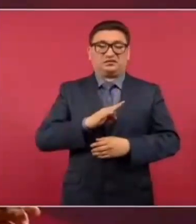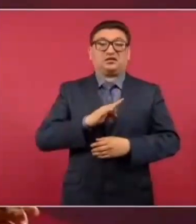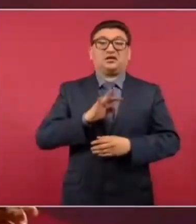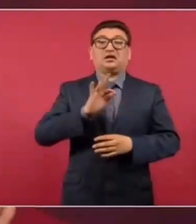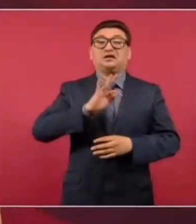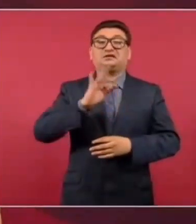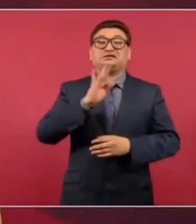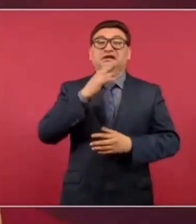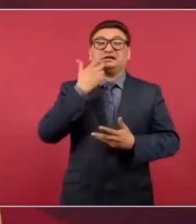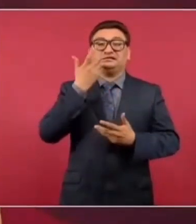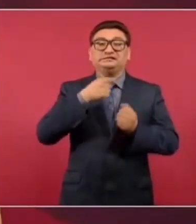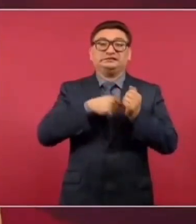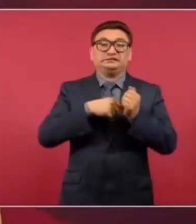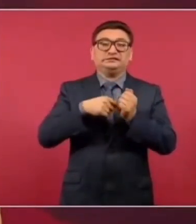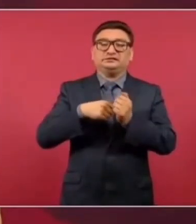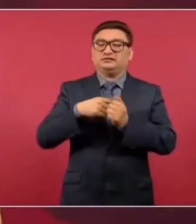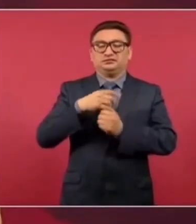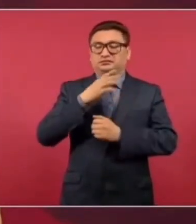oculte.